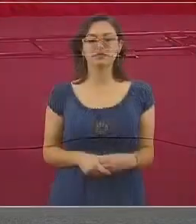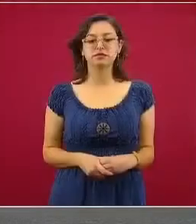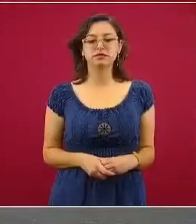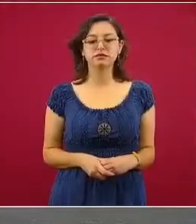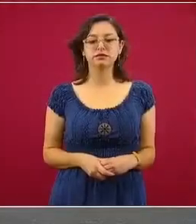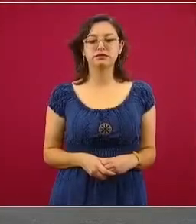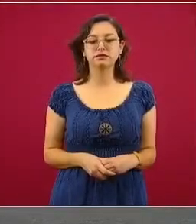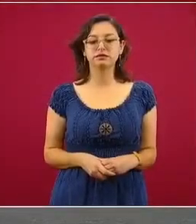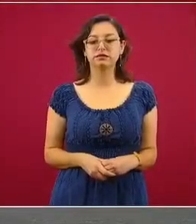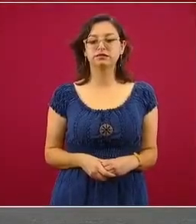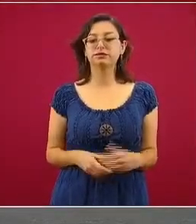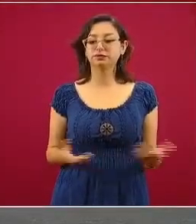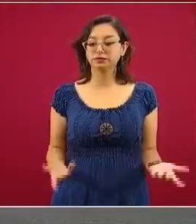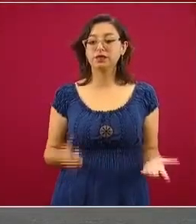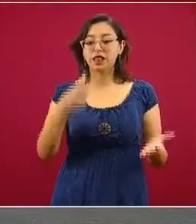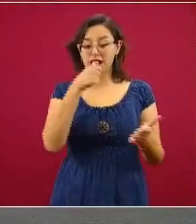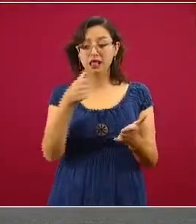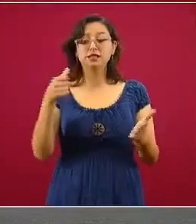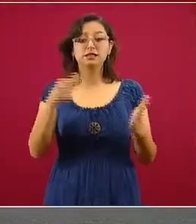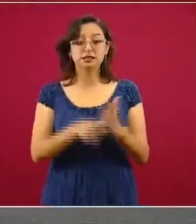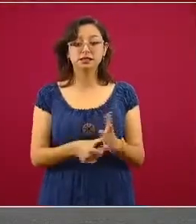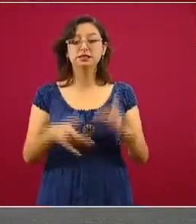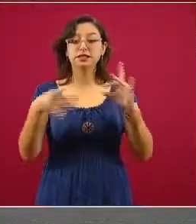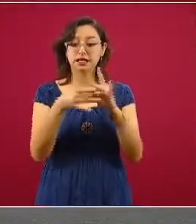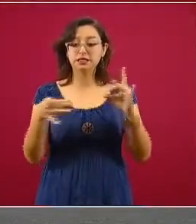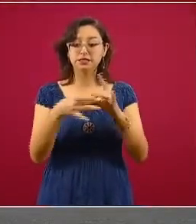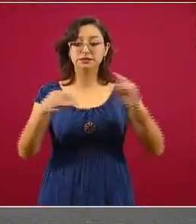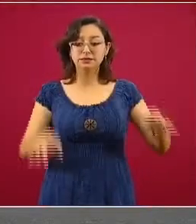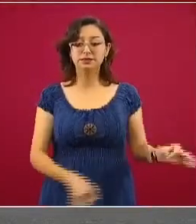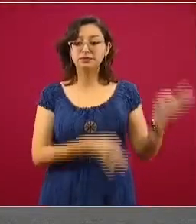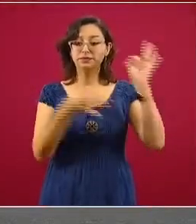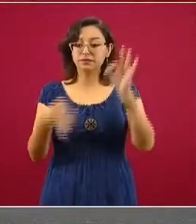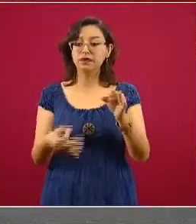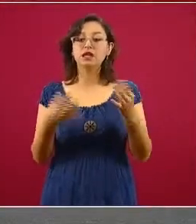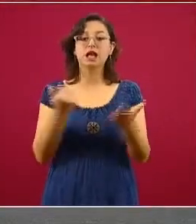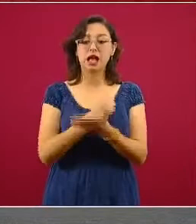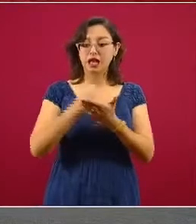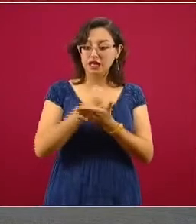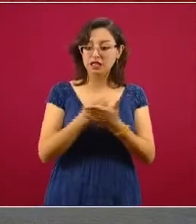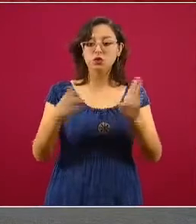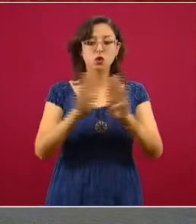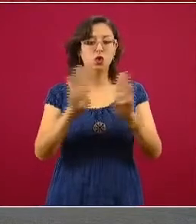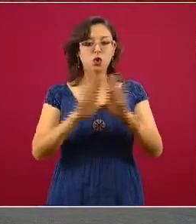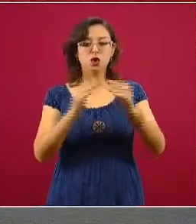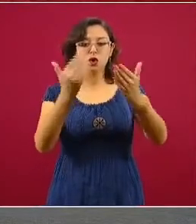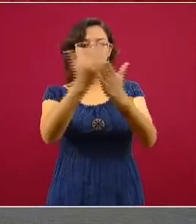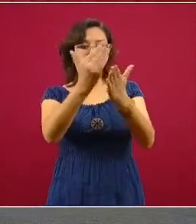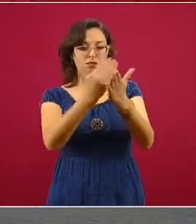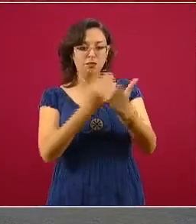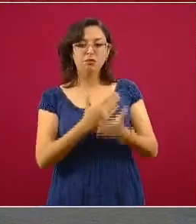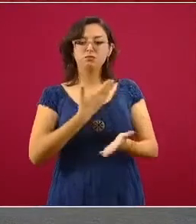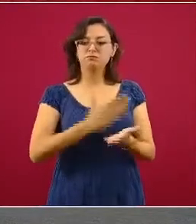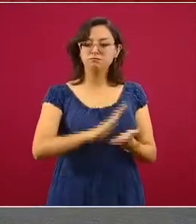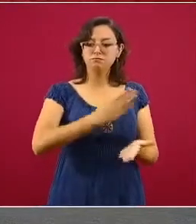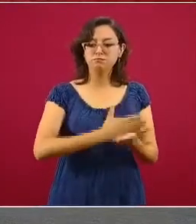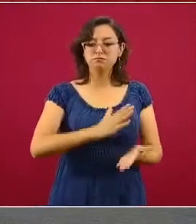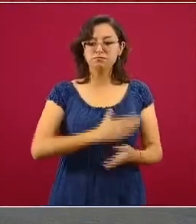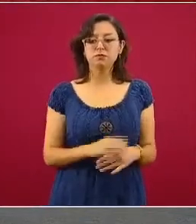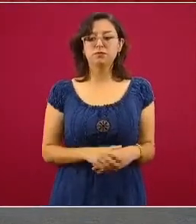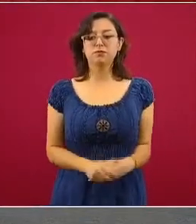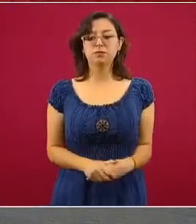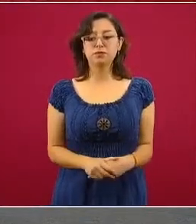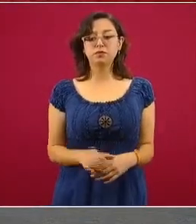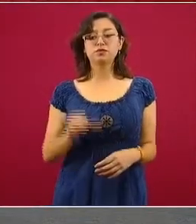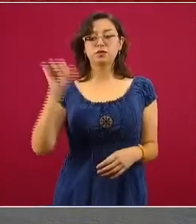este crédito y a la vez se genera esta tabla de amortización. Al día de hoy,